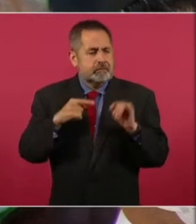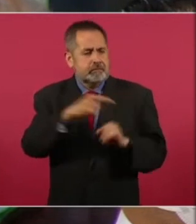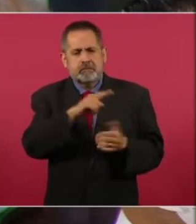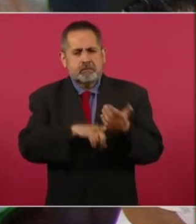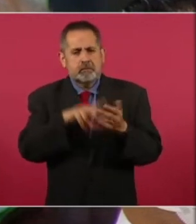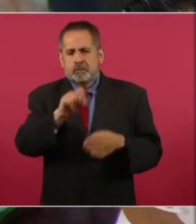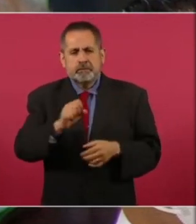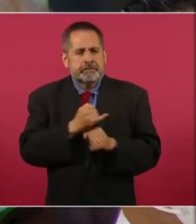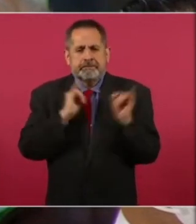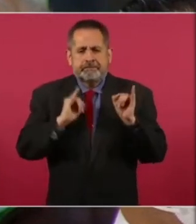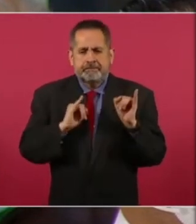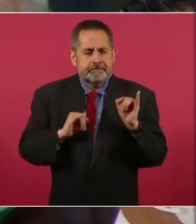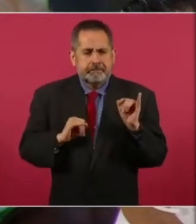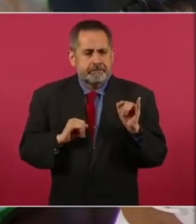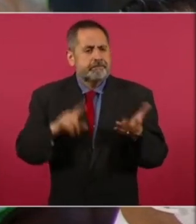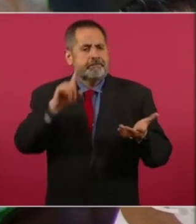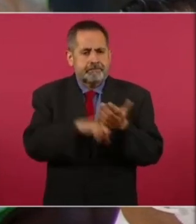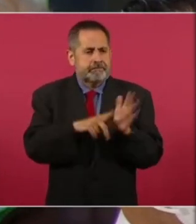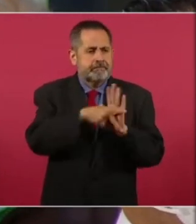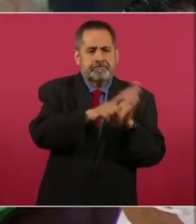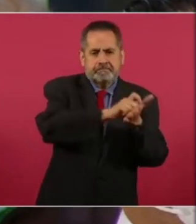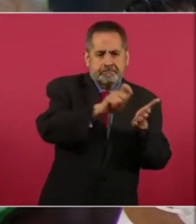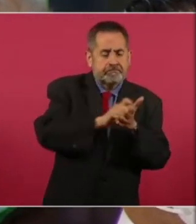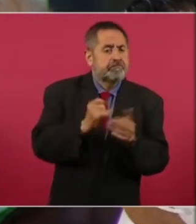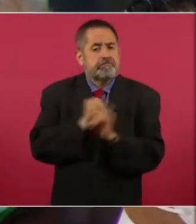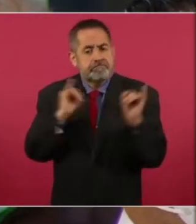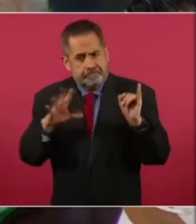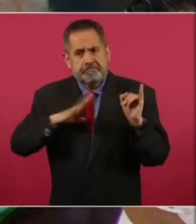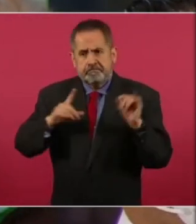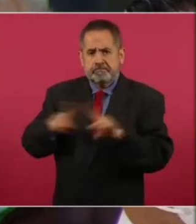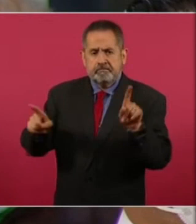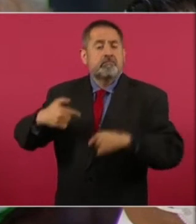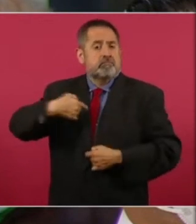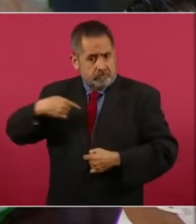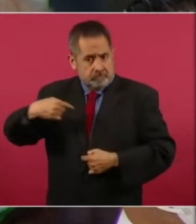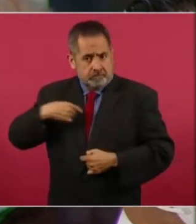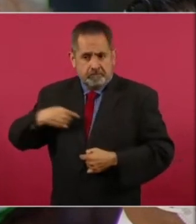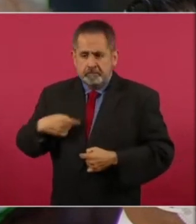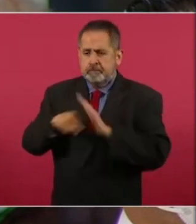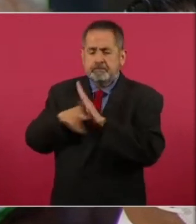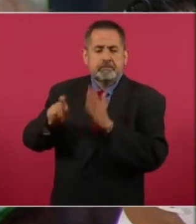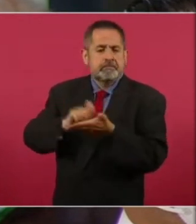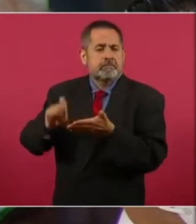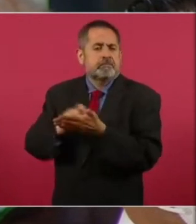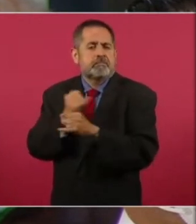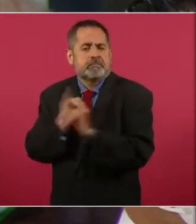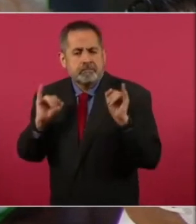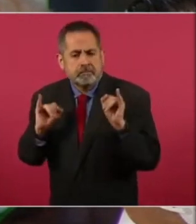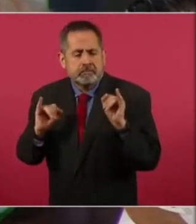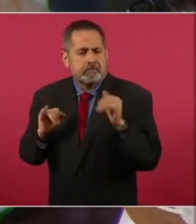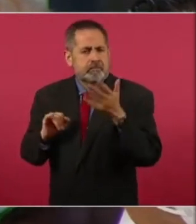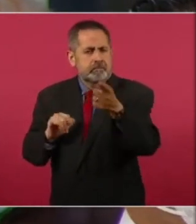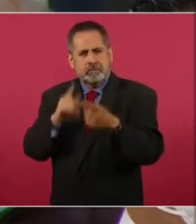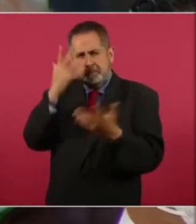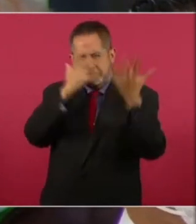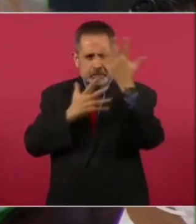son independientes. Existe el periodismo independiente. Yo soy reportera independiente. Entonces, usted